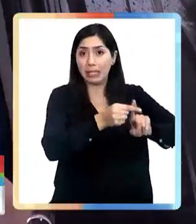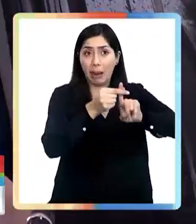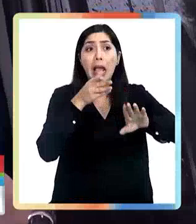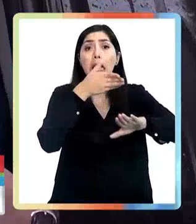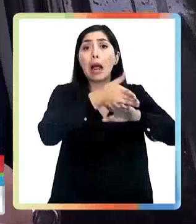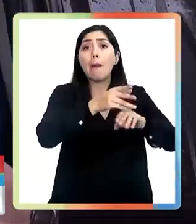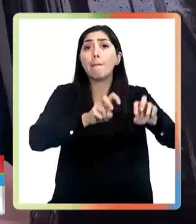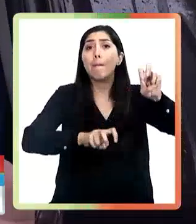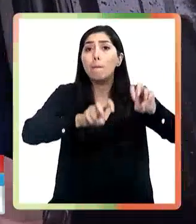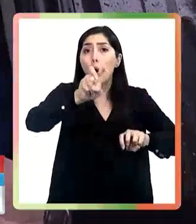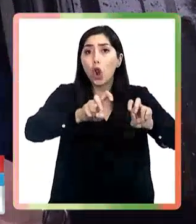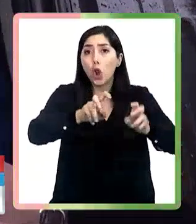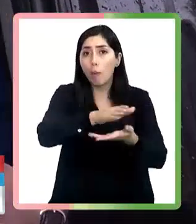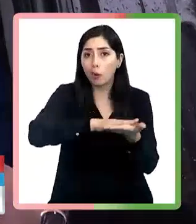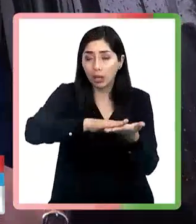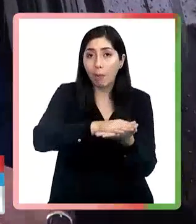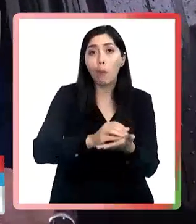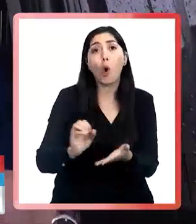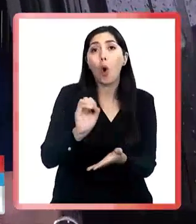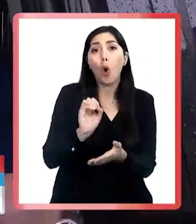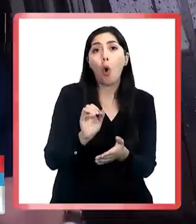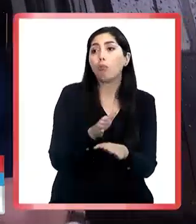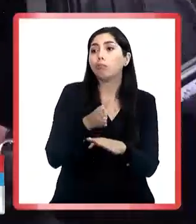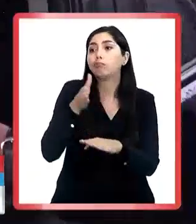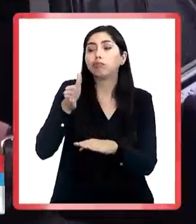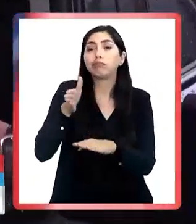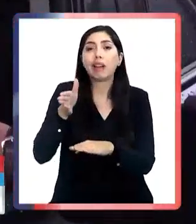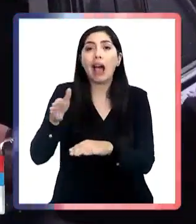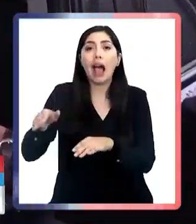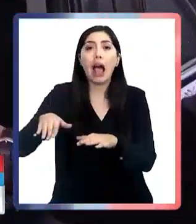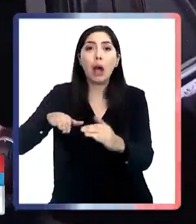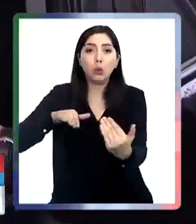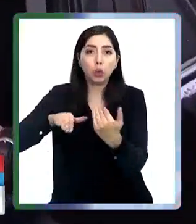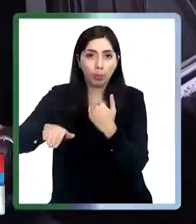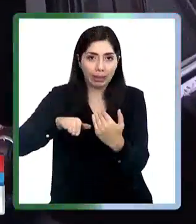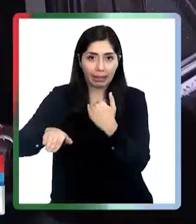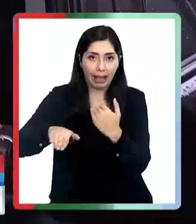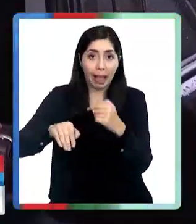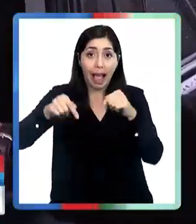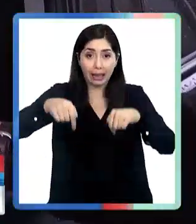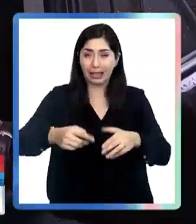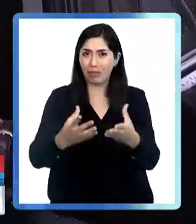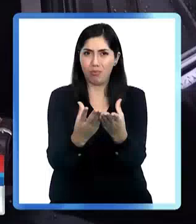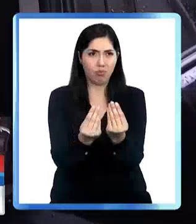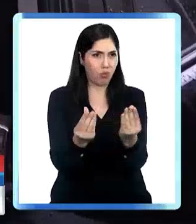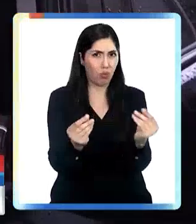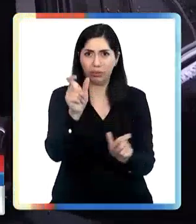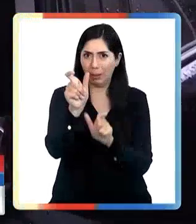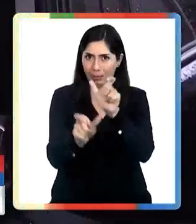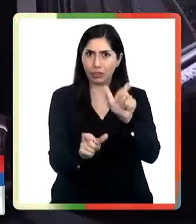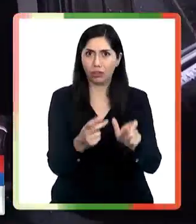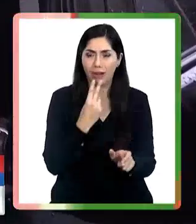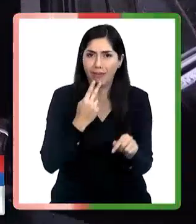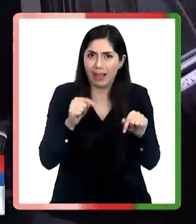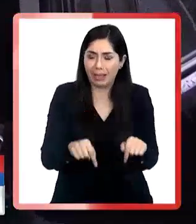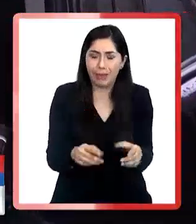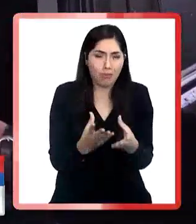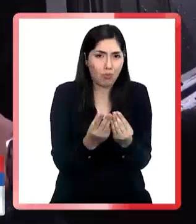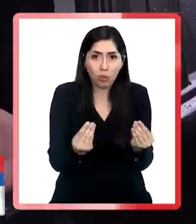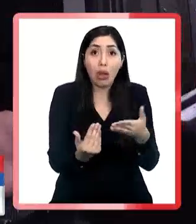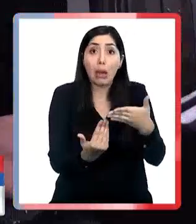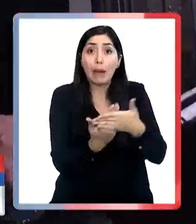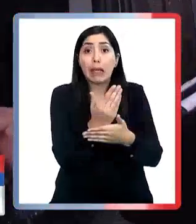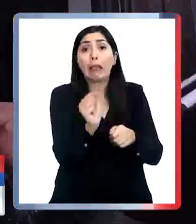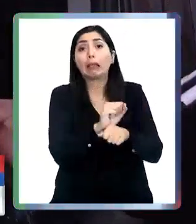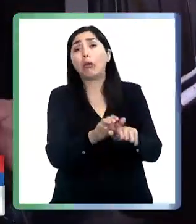mall, ya, o para conectarse con la autopista. Aquí hay mucho habitante, o sea, es demasiada la gente que hay. La mañana